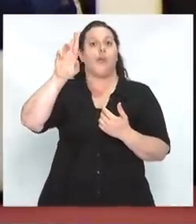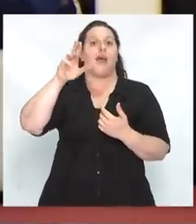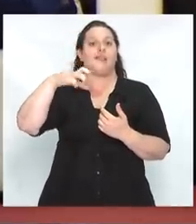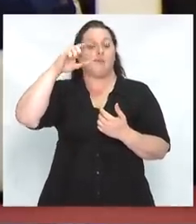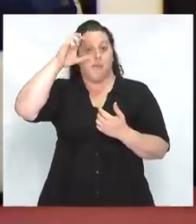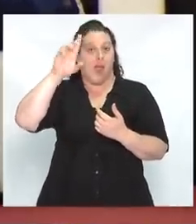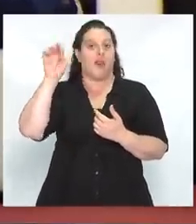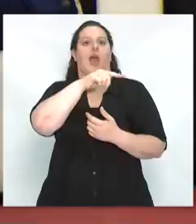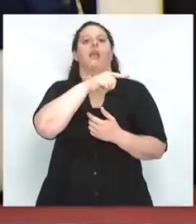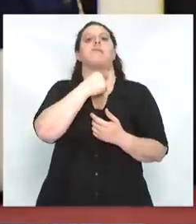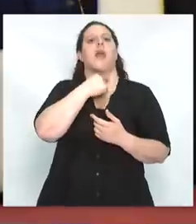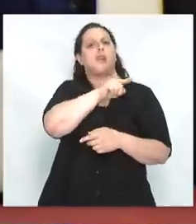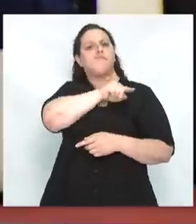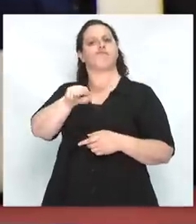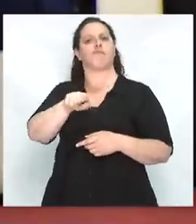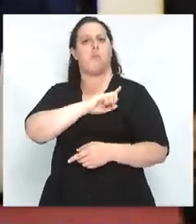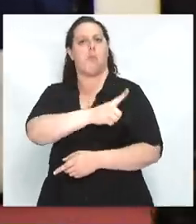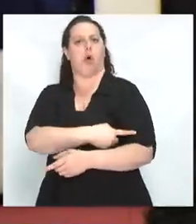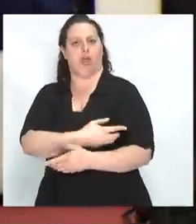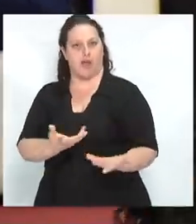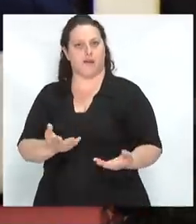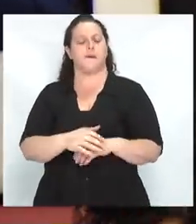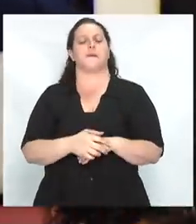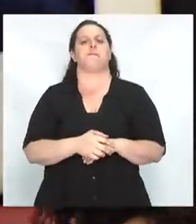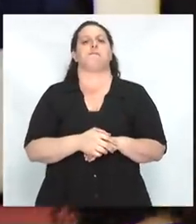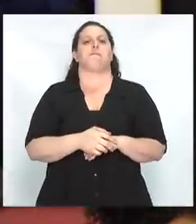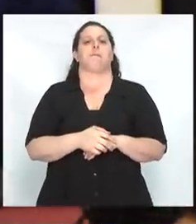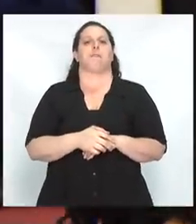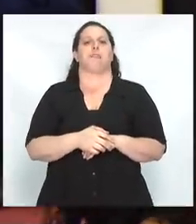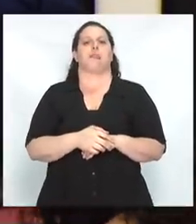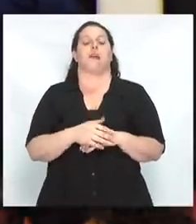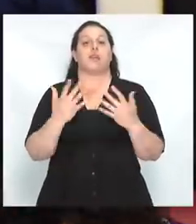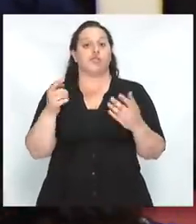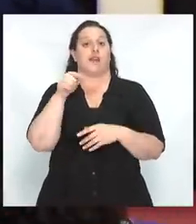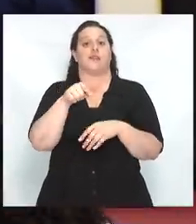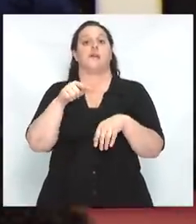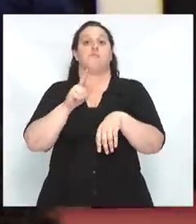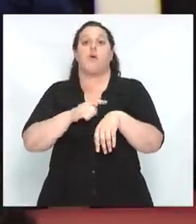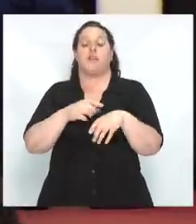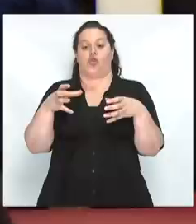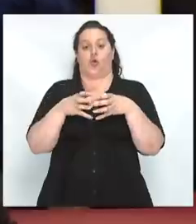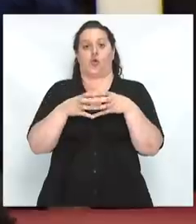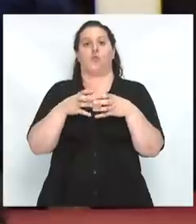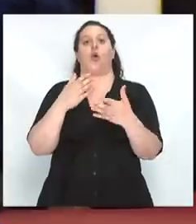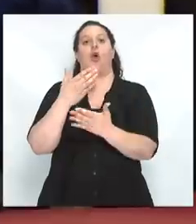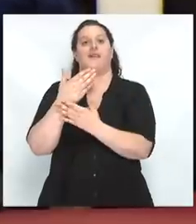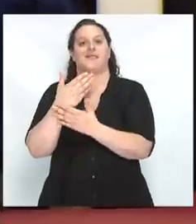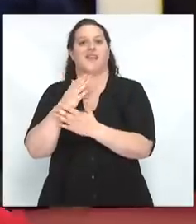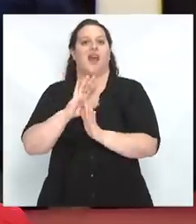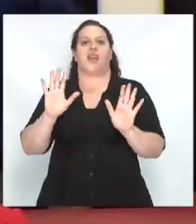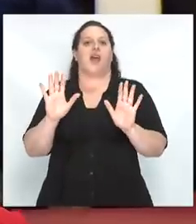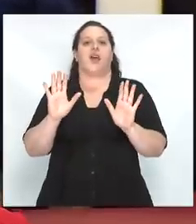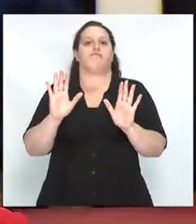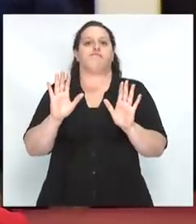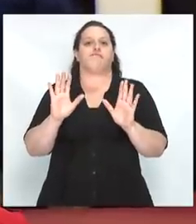confrontación con el poder. Y a partir de entonces la izquierda está referenciada en ese espacio